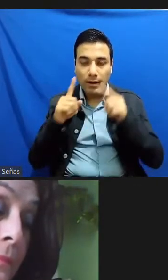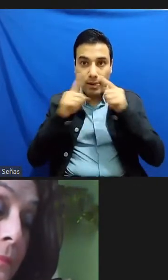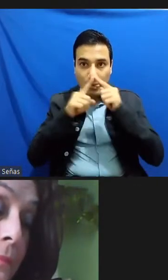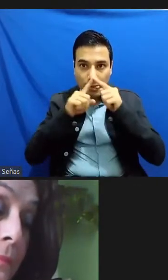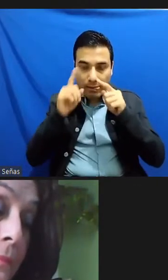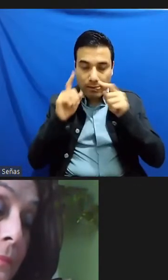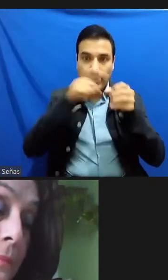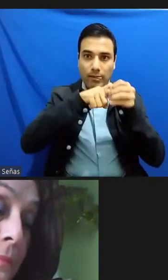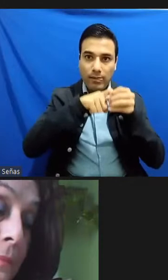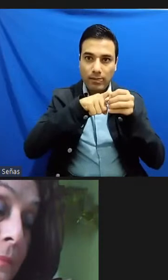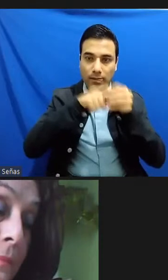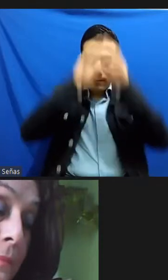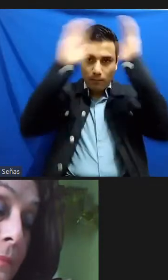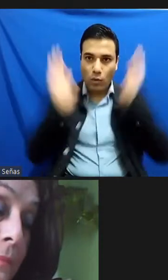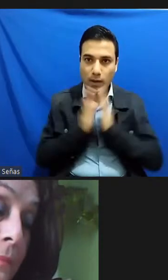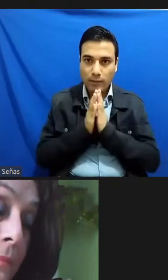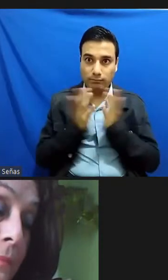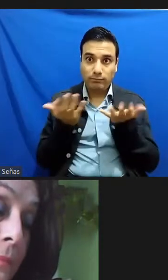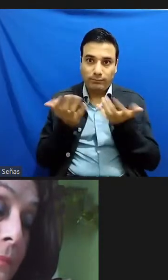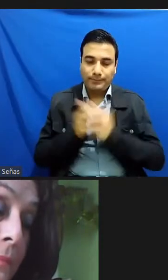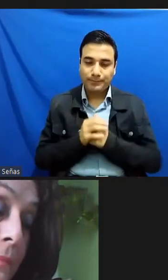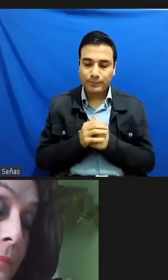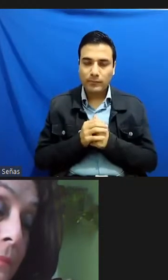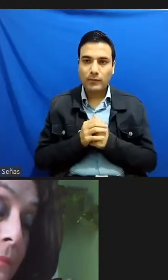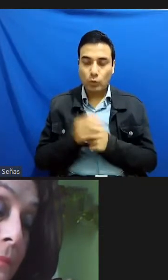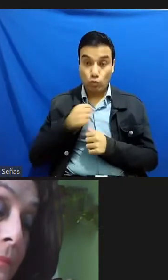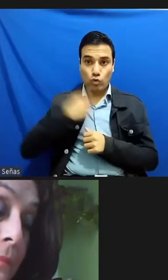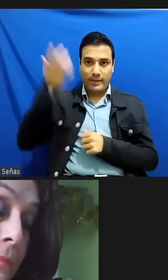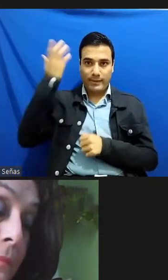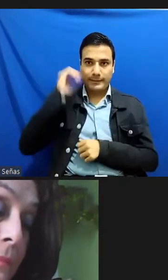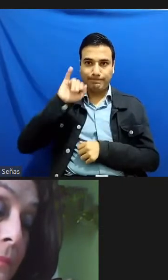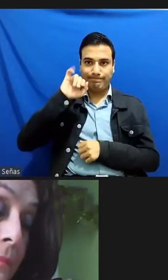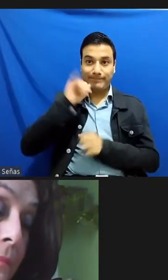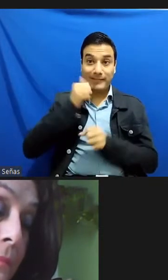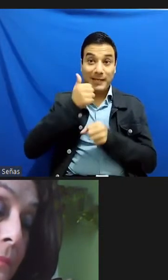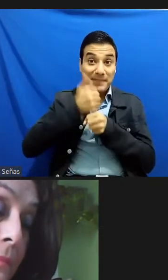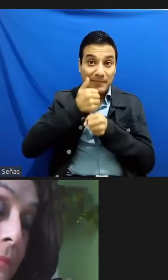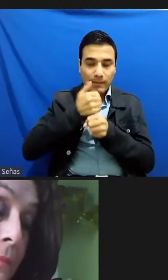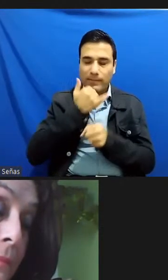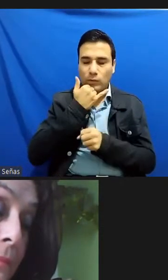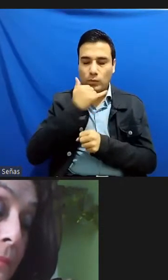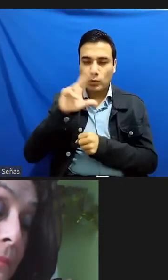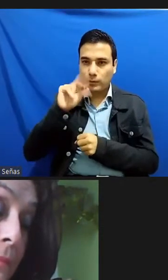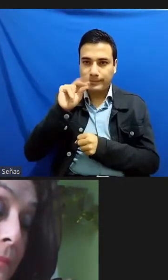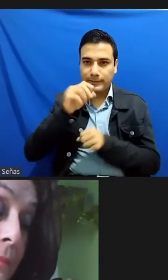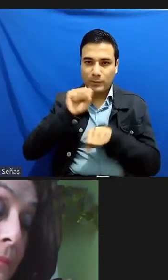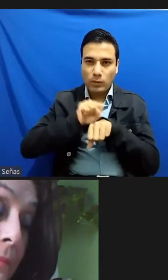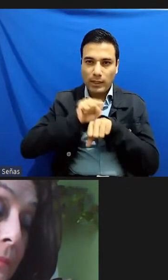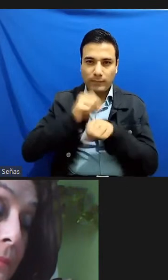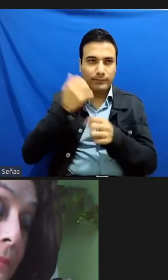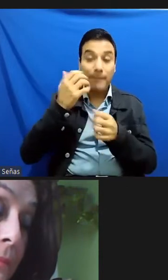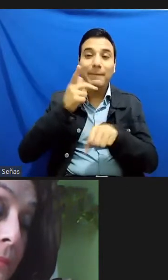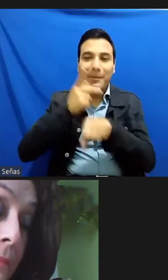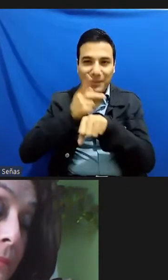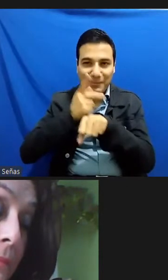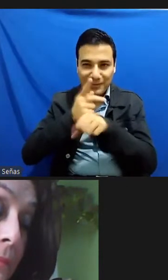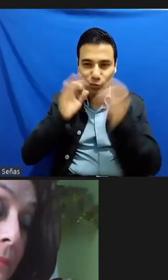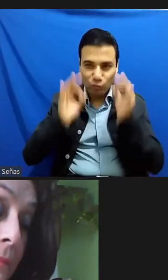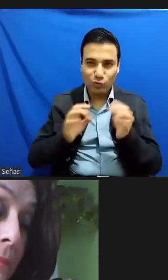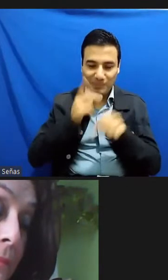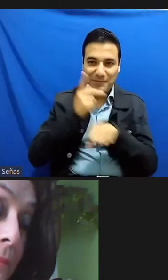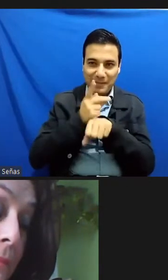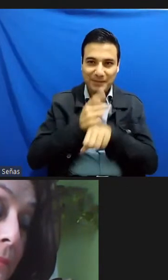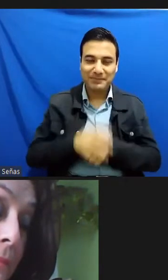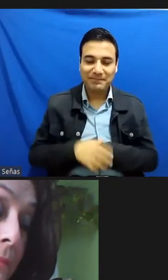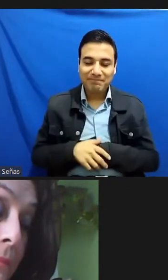una una acción que sí llevé a cabo en la primaria perdón en la secundaria en la prepa en la prepa yo al final